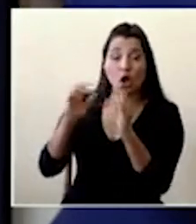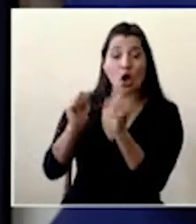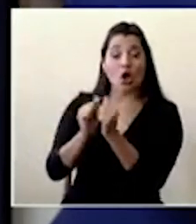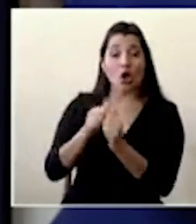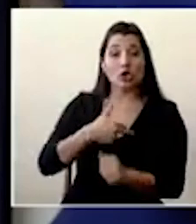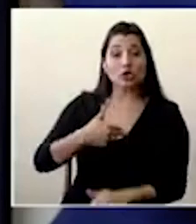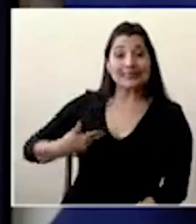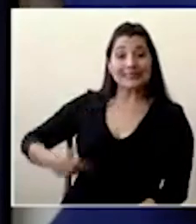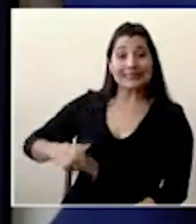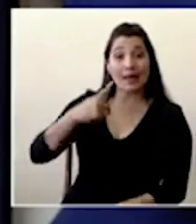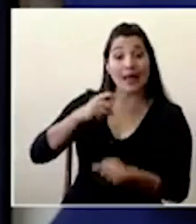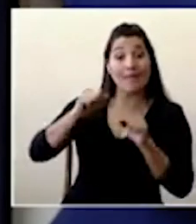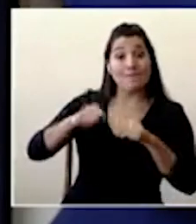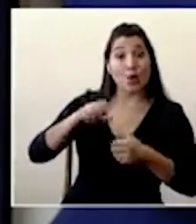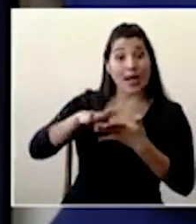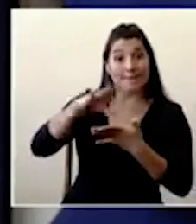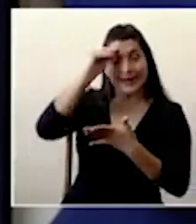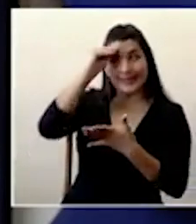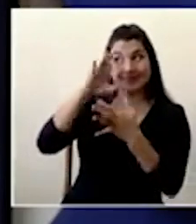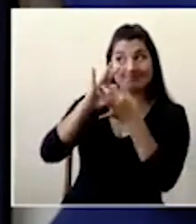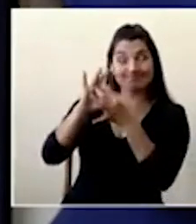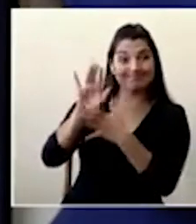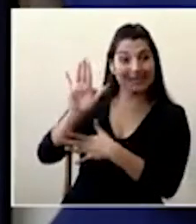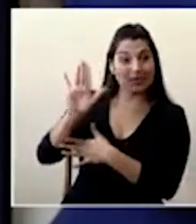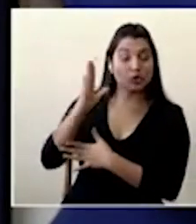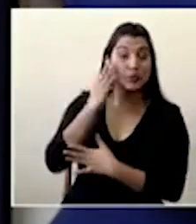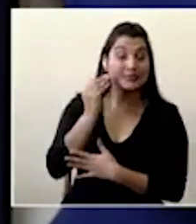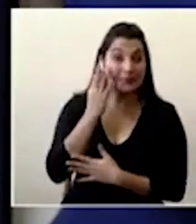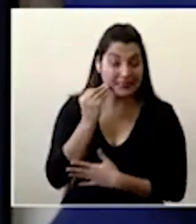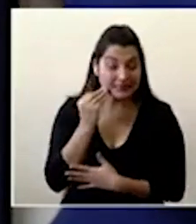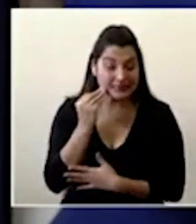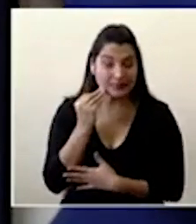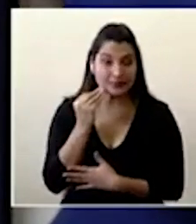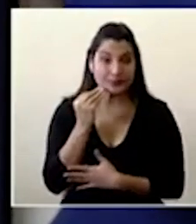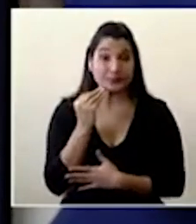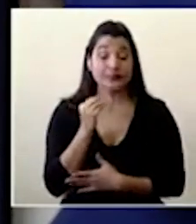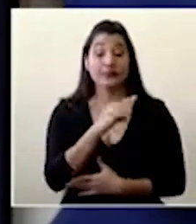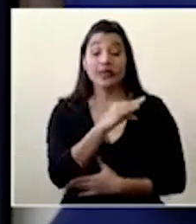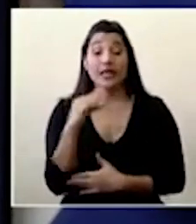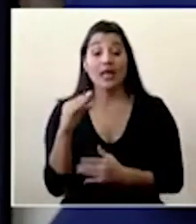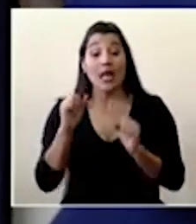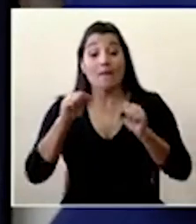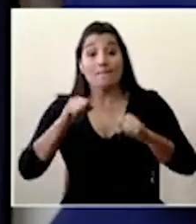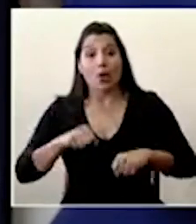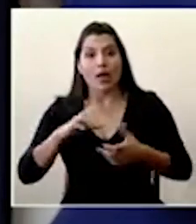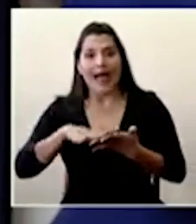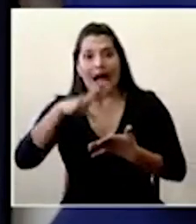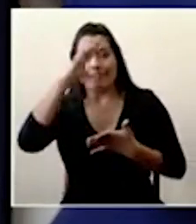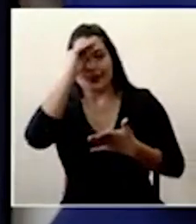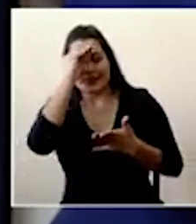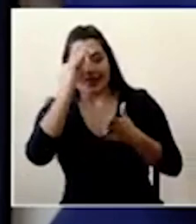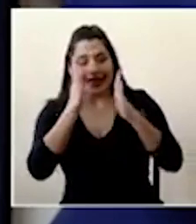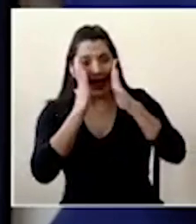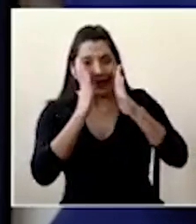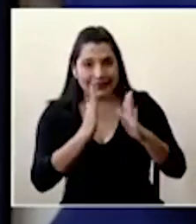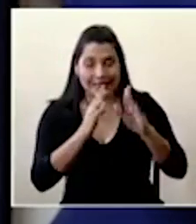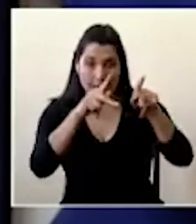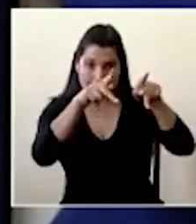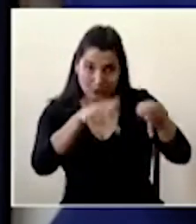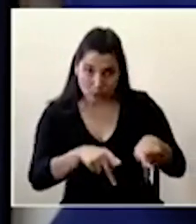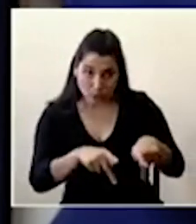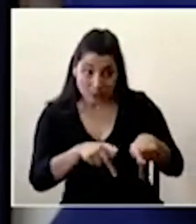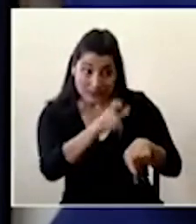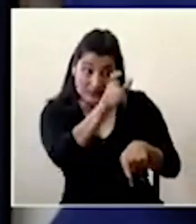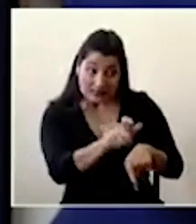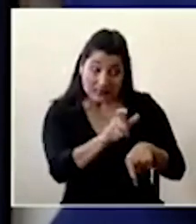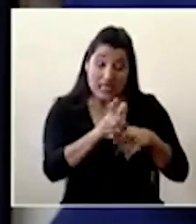de la experiencia china en esto y aprender a manejar los pacientes que son de